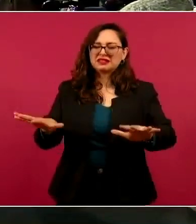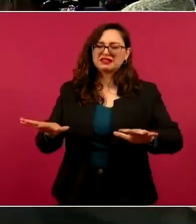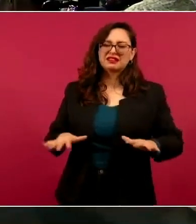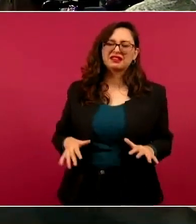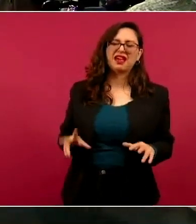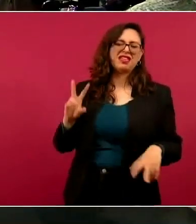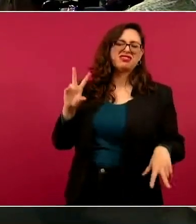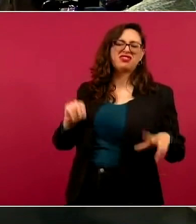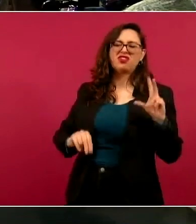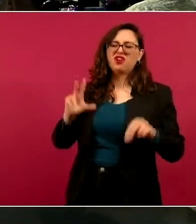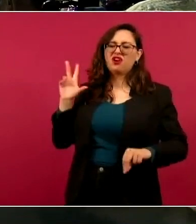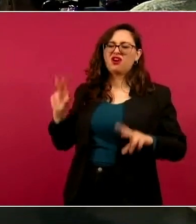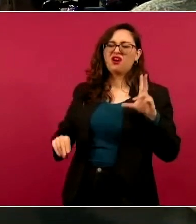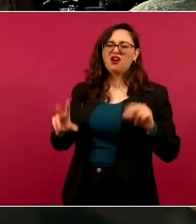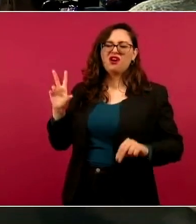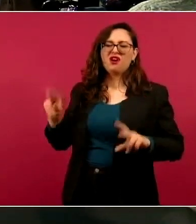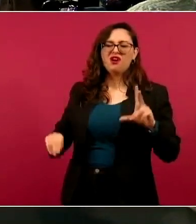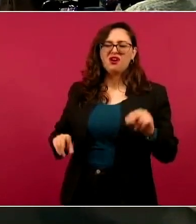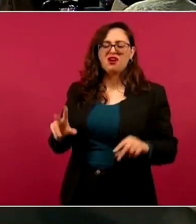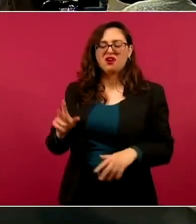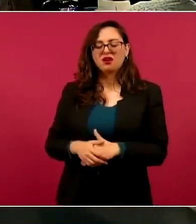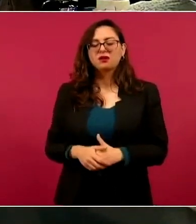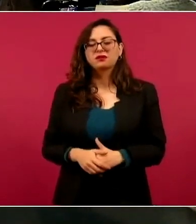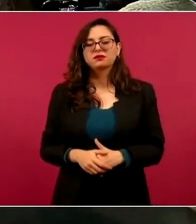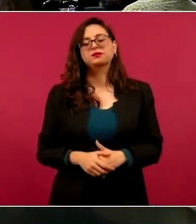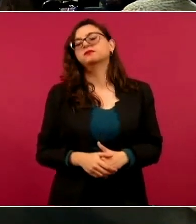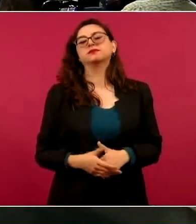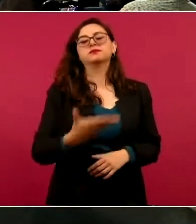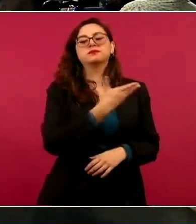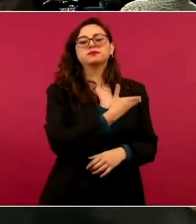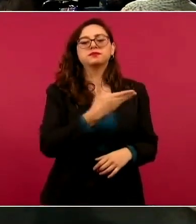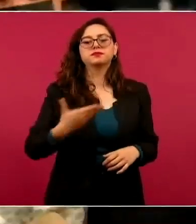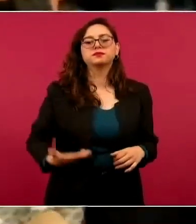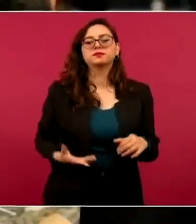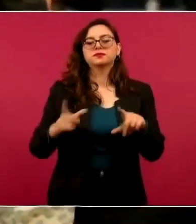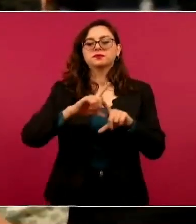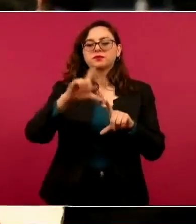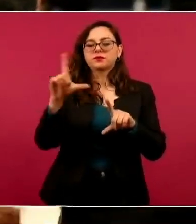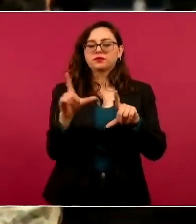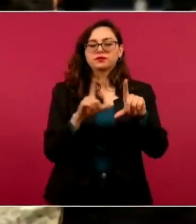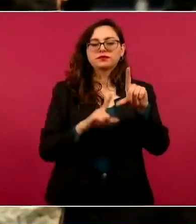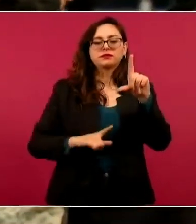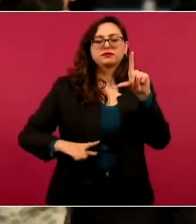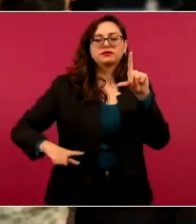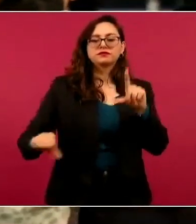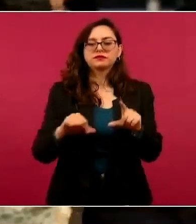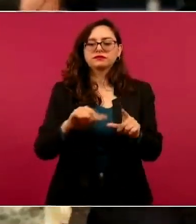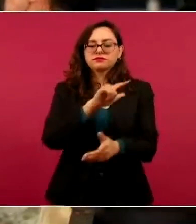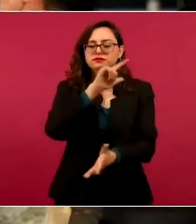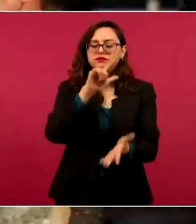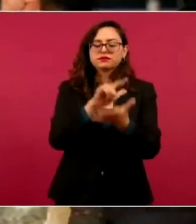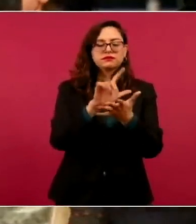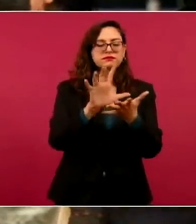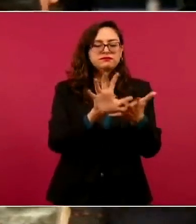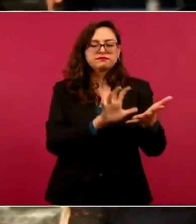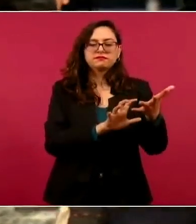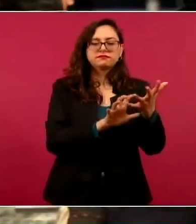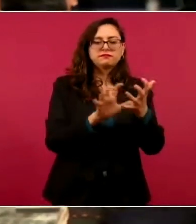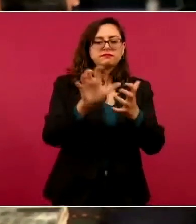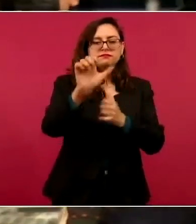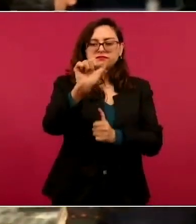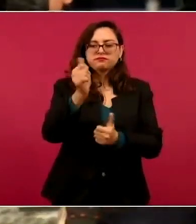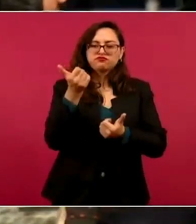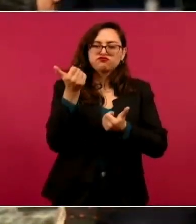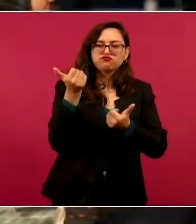sí, sí, ahora vamos. Presidente Constitucional de los Estados Unidos Mexicanos, con este mega